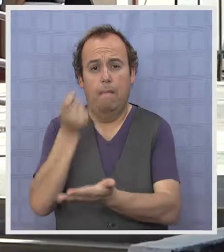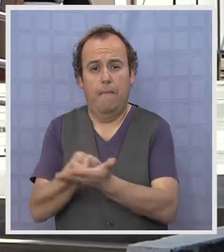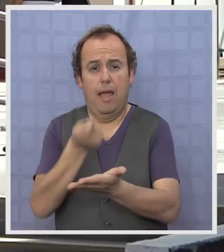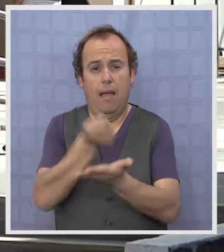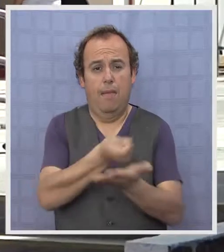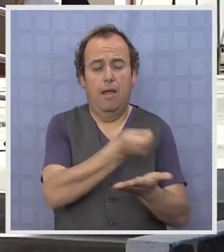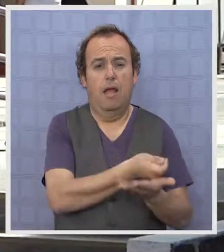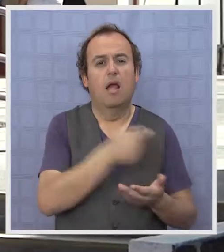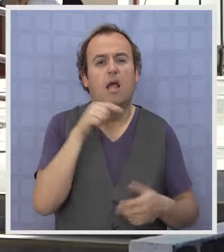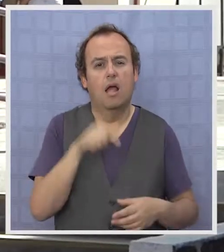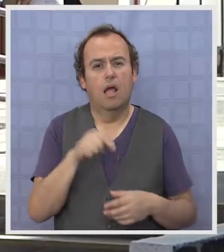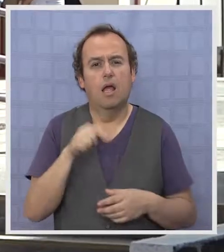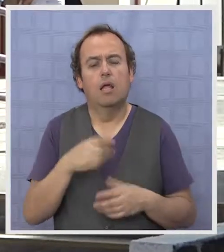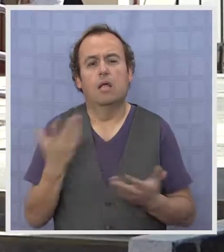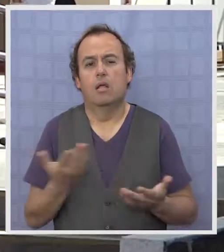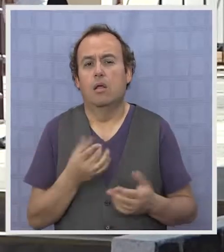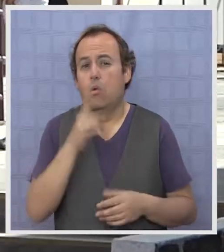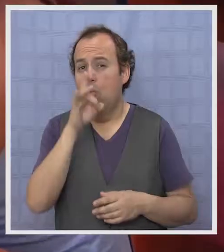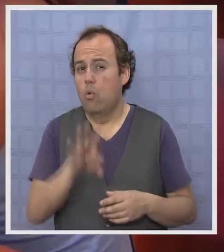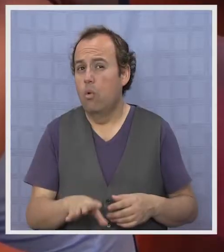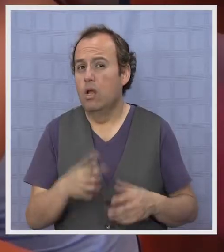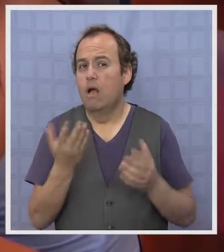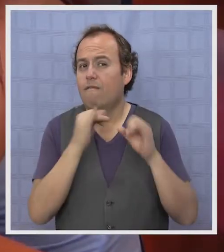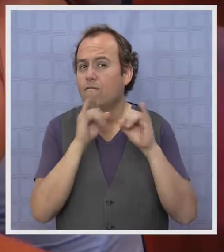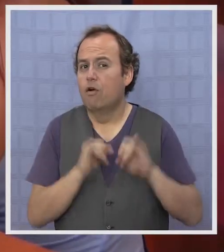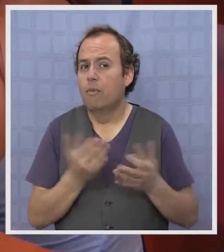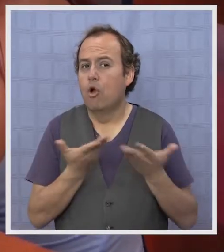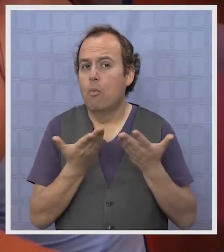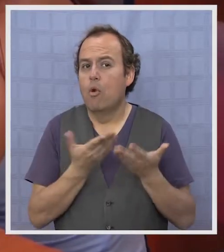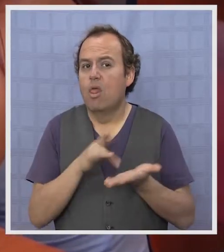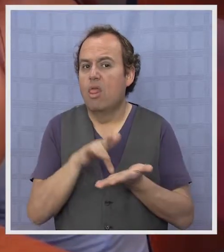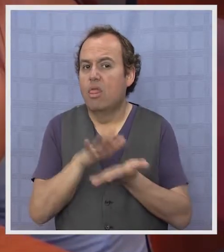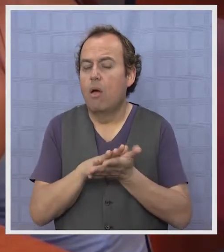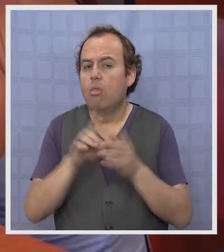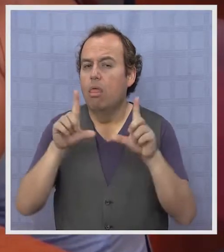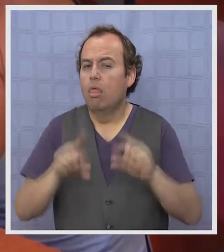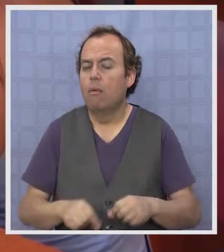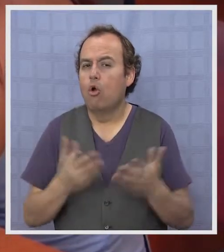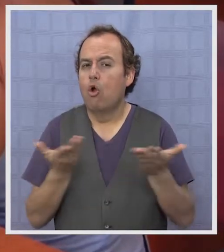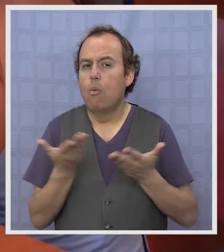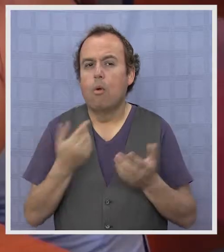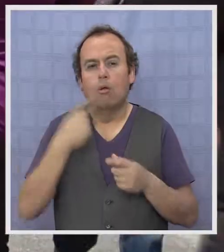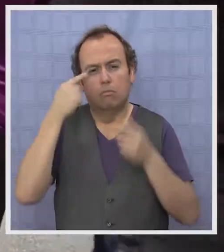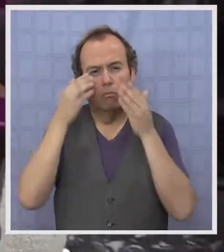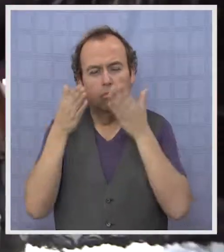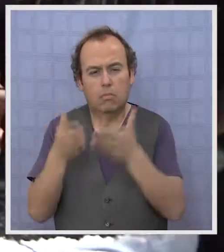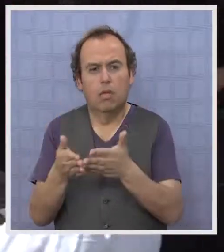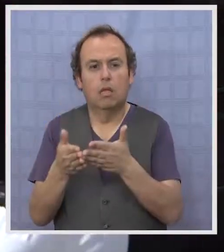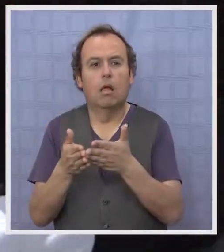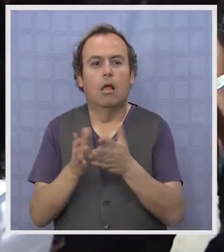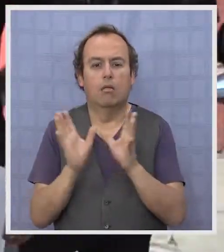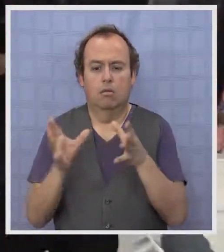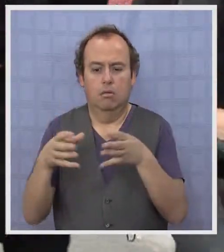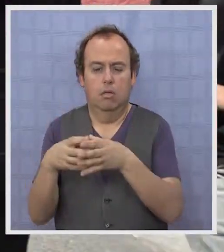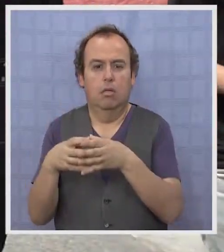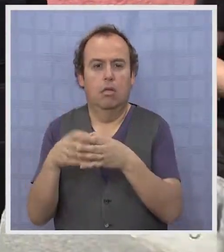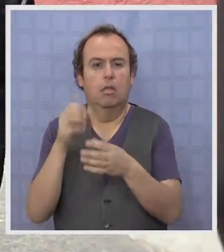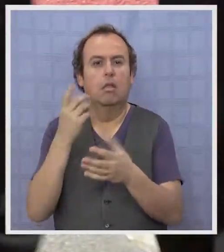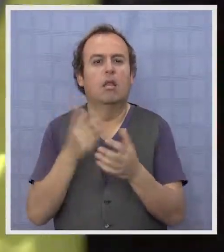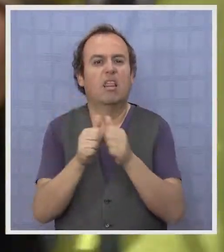El dirigente apela a que esta no es la única forma de reducir esta deuda y para ello apunta la plana directiva de la UNAP.